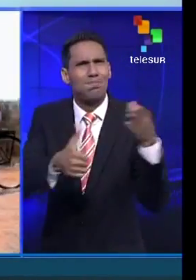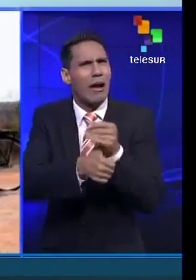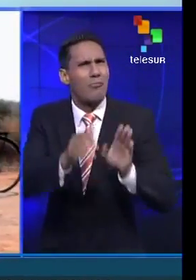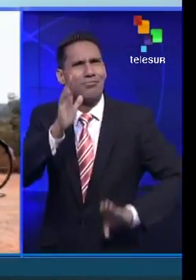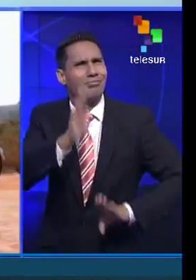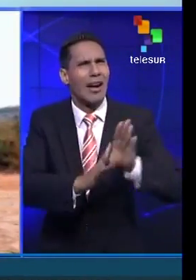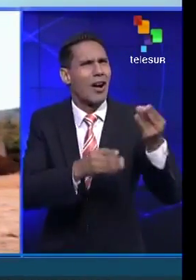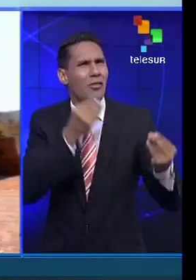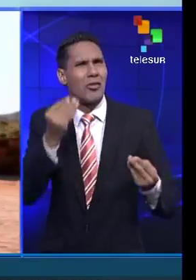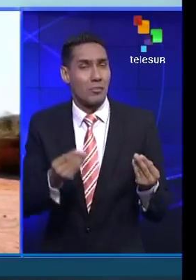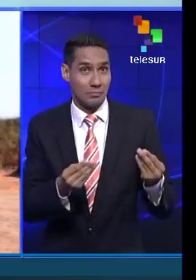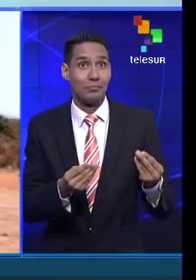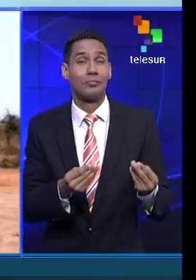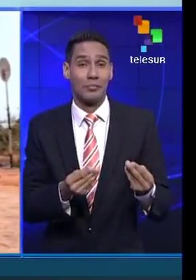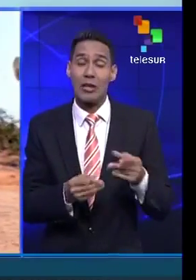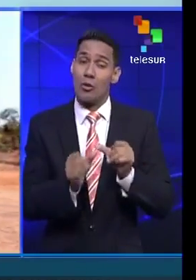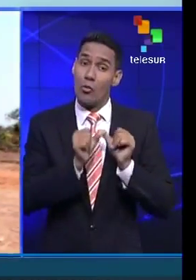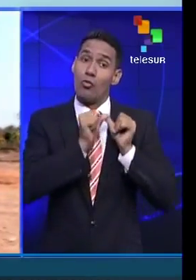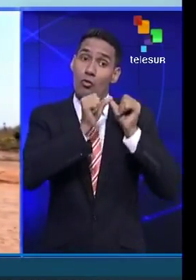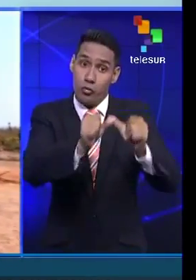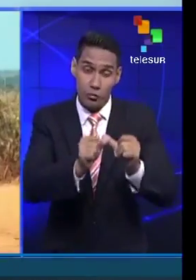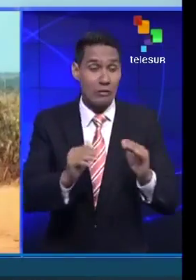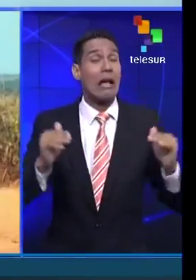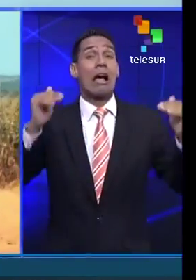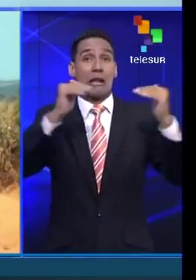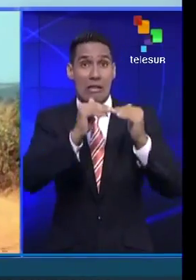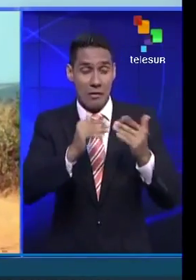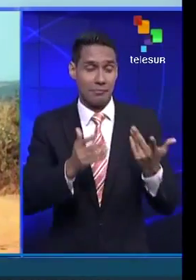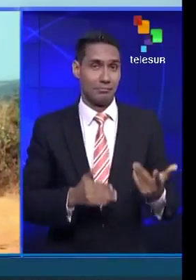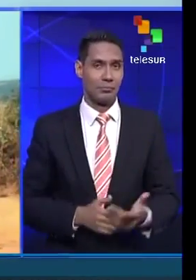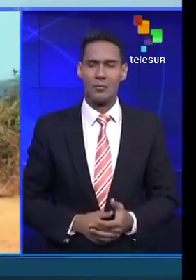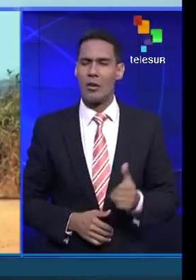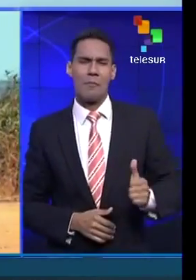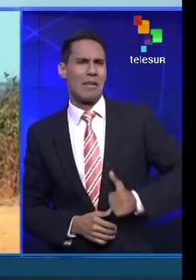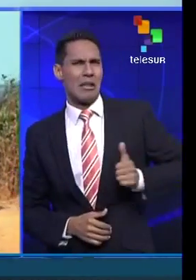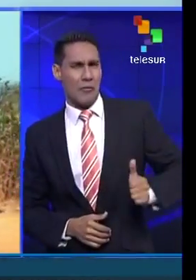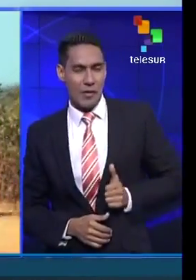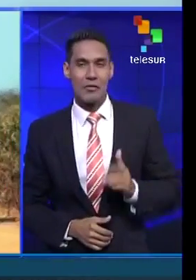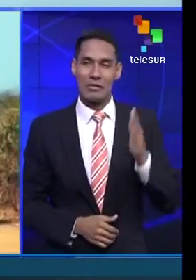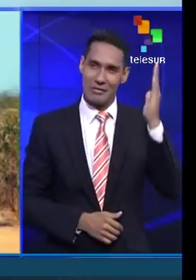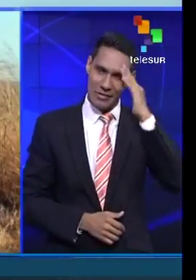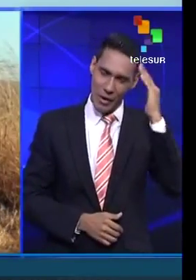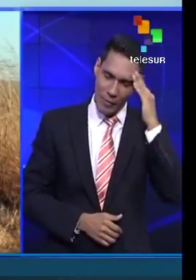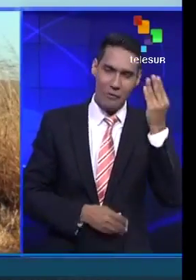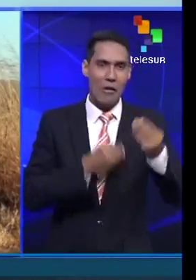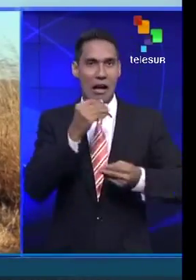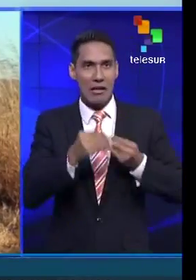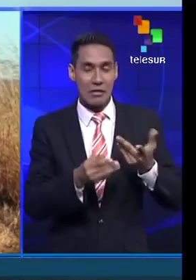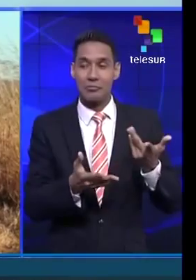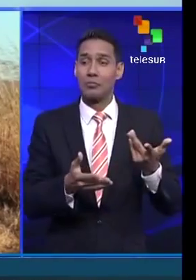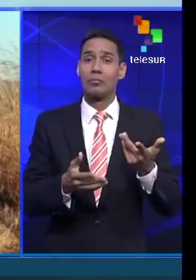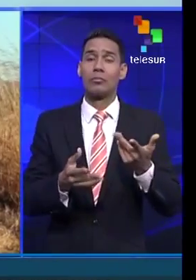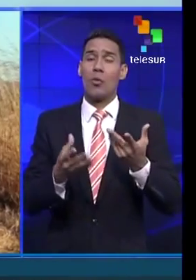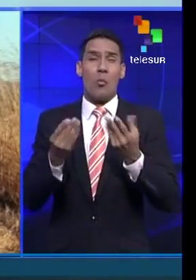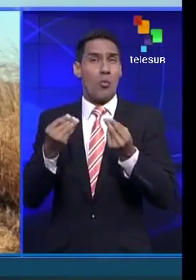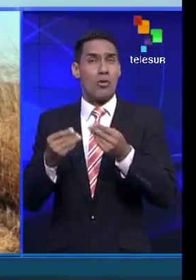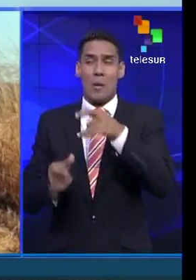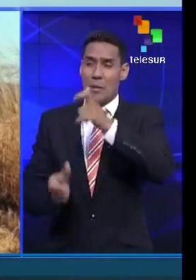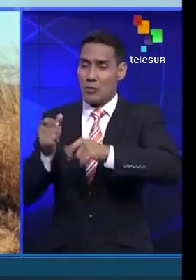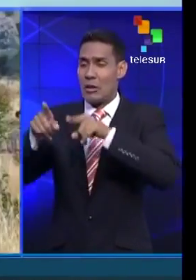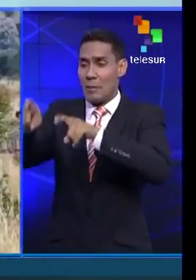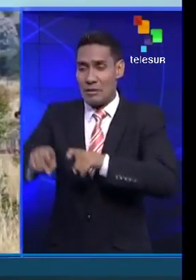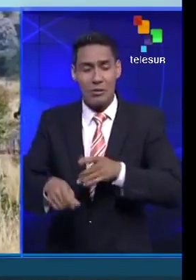en Marupa por Munduquide es la sostenibilidad y la equidad. El beneficio es saber hacer y se ha repartido entre muchos miles de